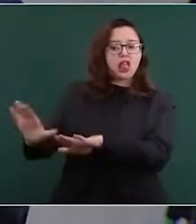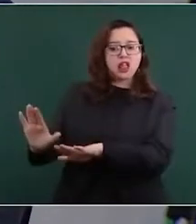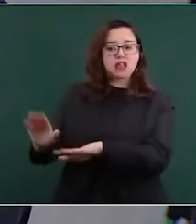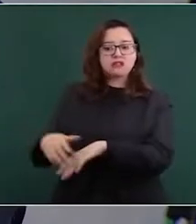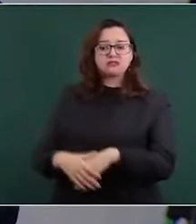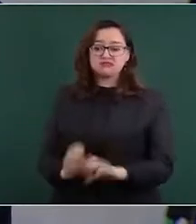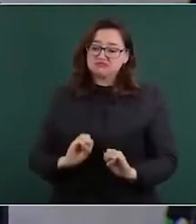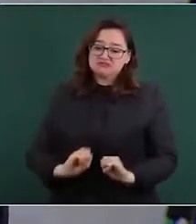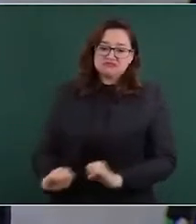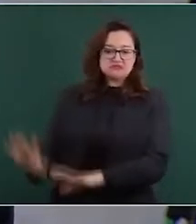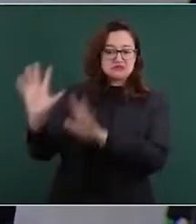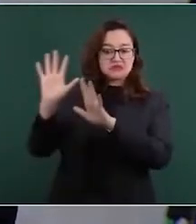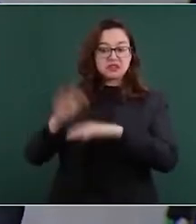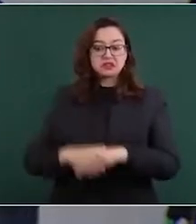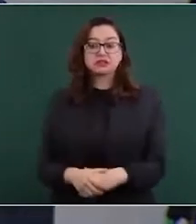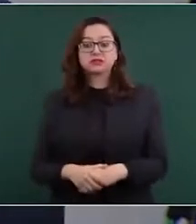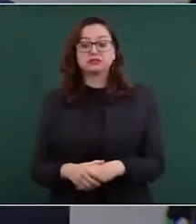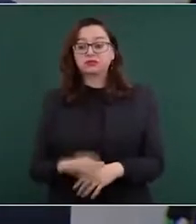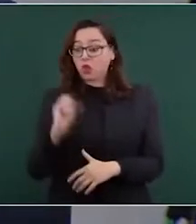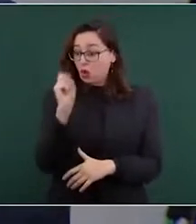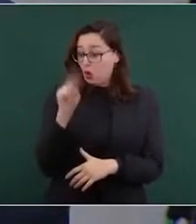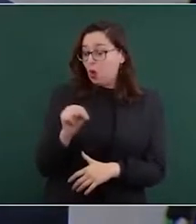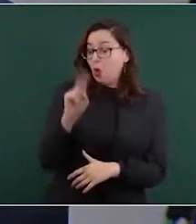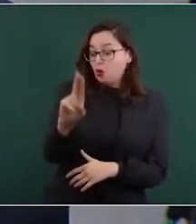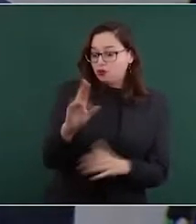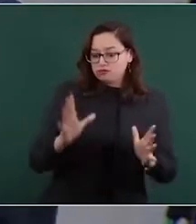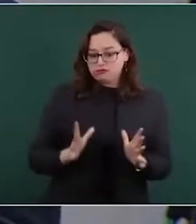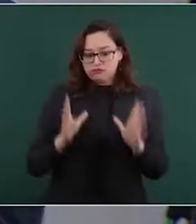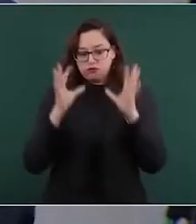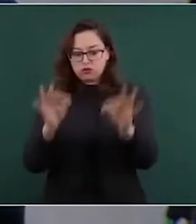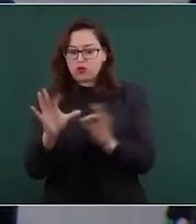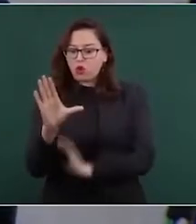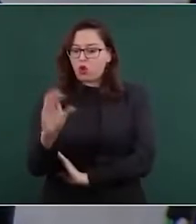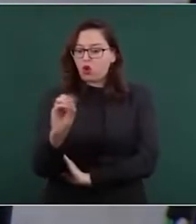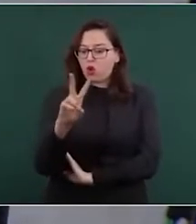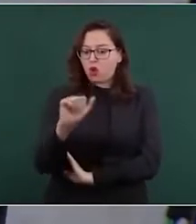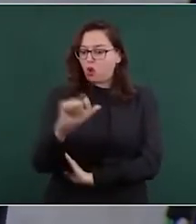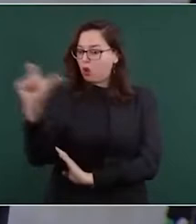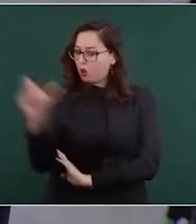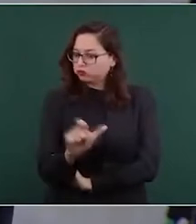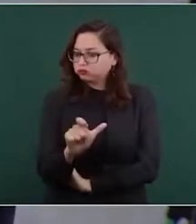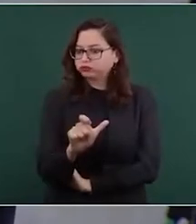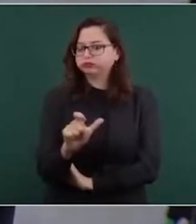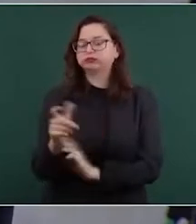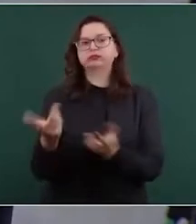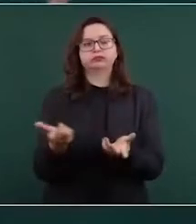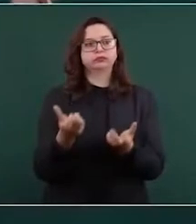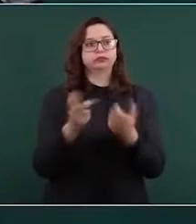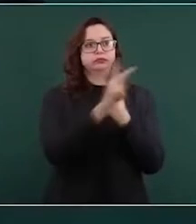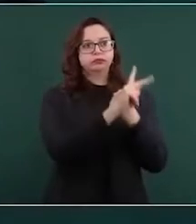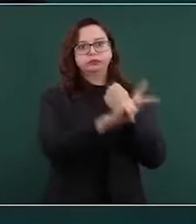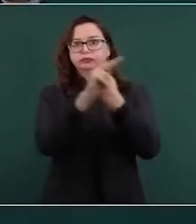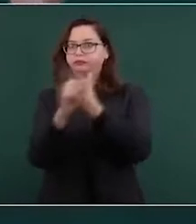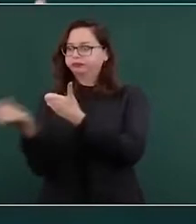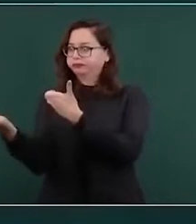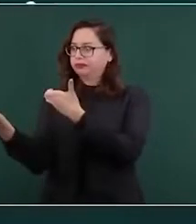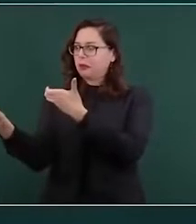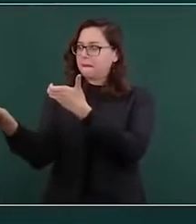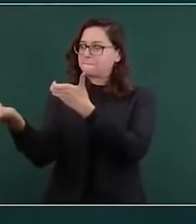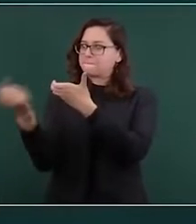el mecanismo COVAX para entregar vacunas